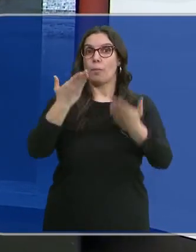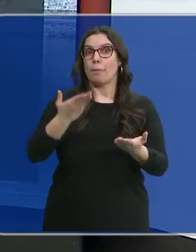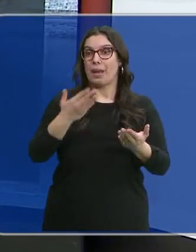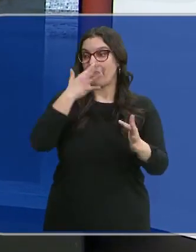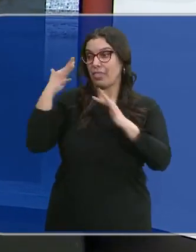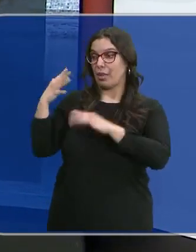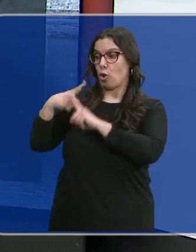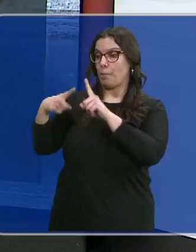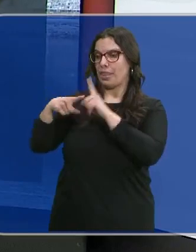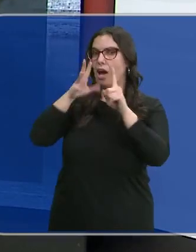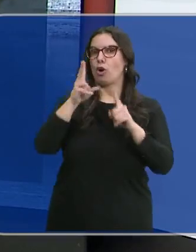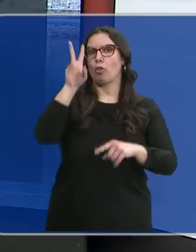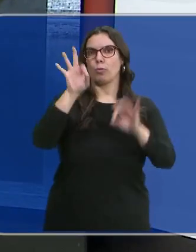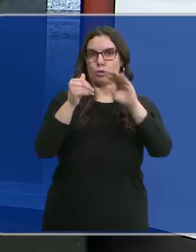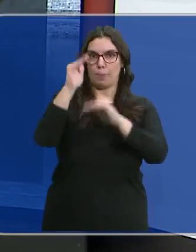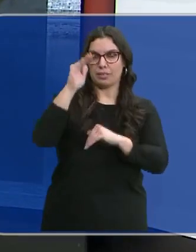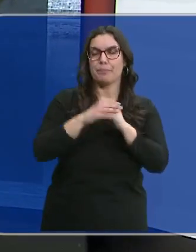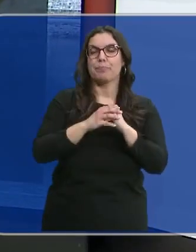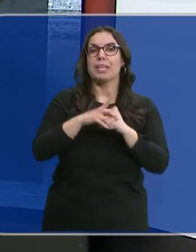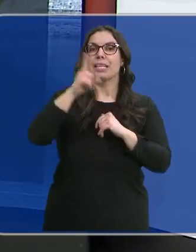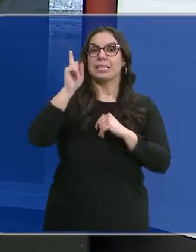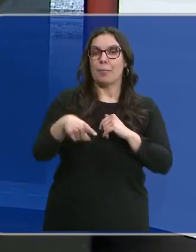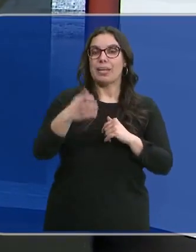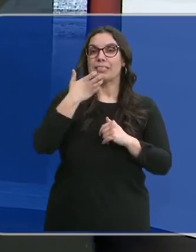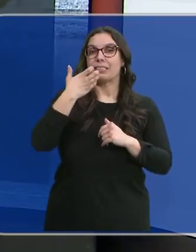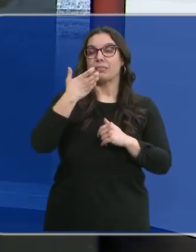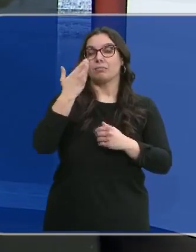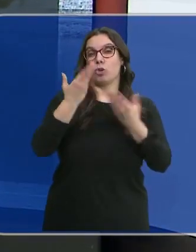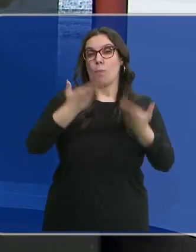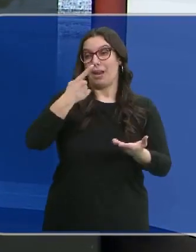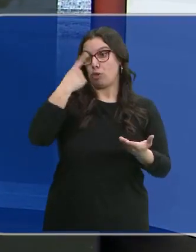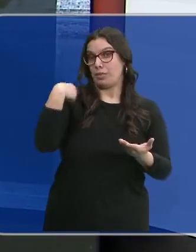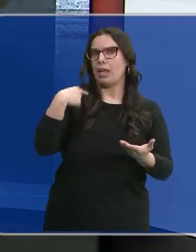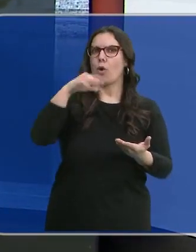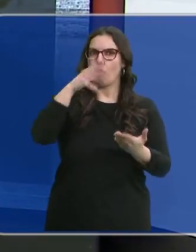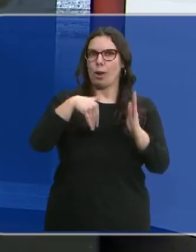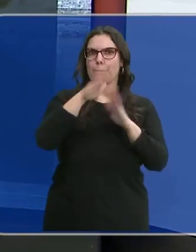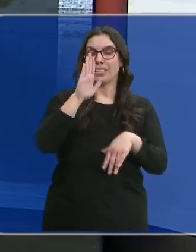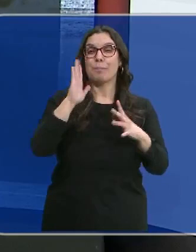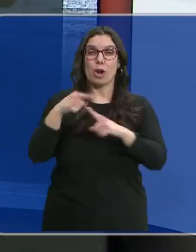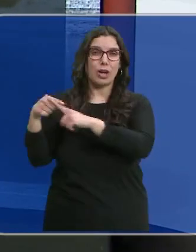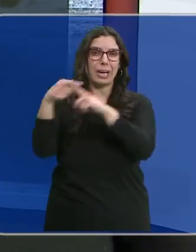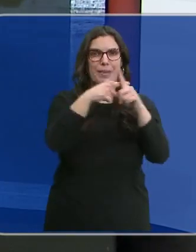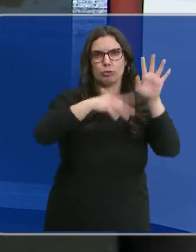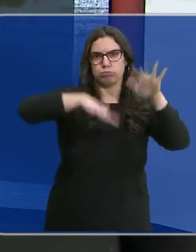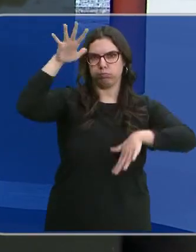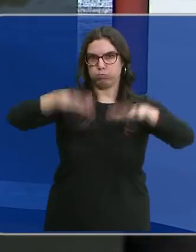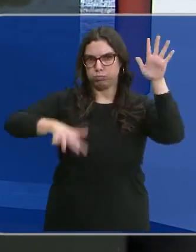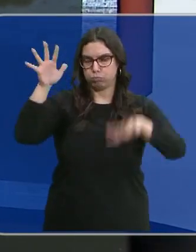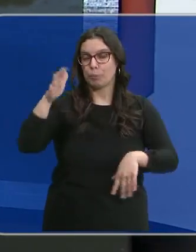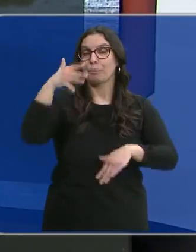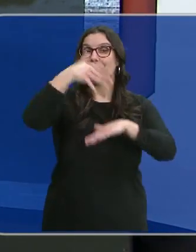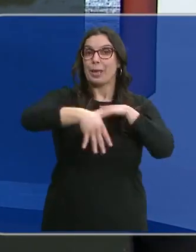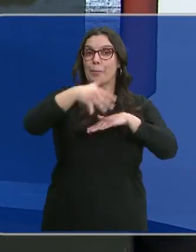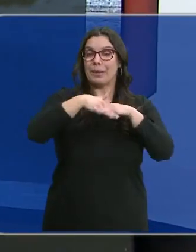media de la última década. La cifra es también superior a la cantidad almacenada de hace un año. Sin embargo, el reparto es desigual, mientras que